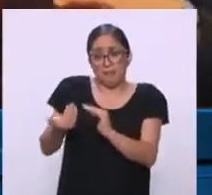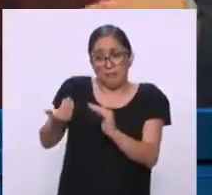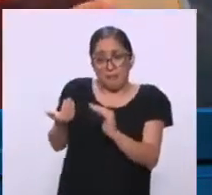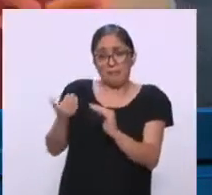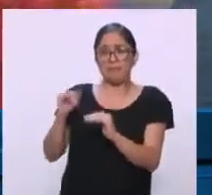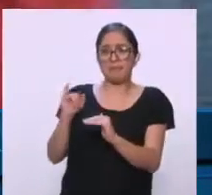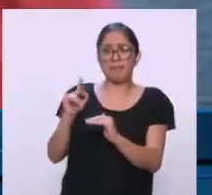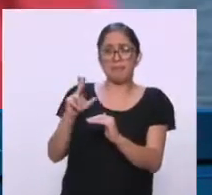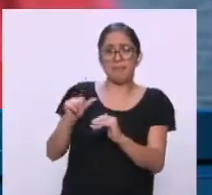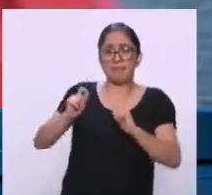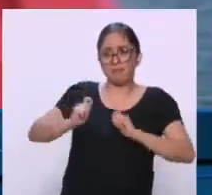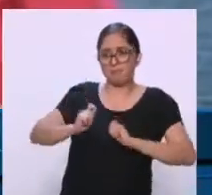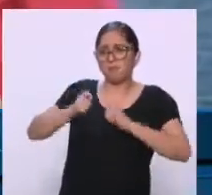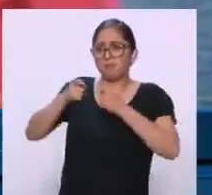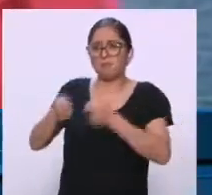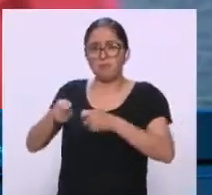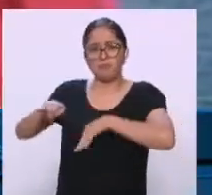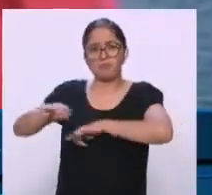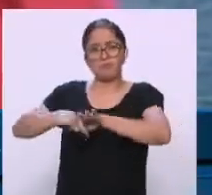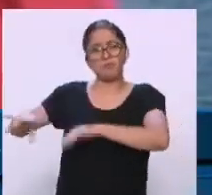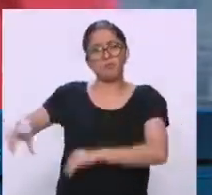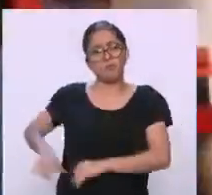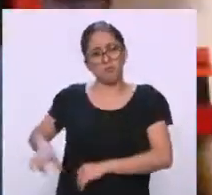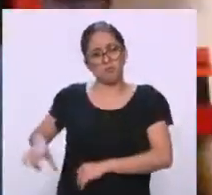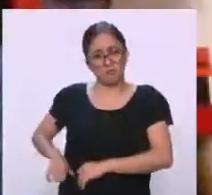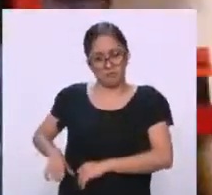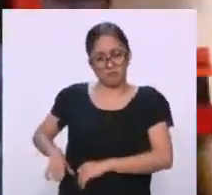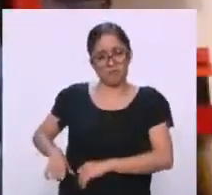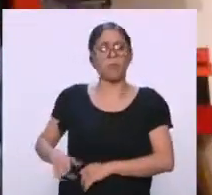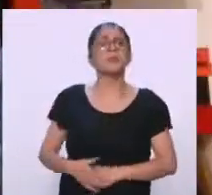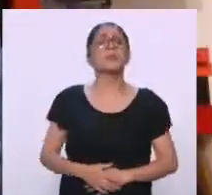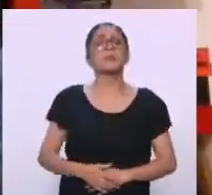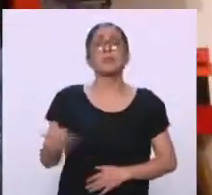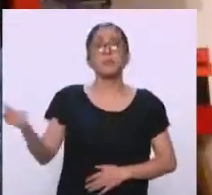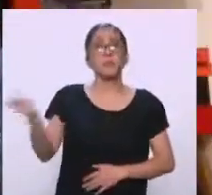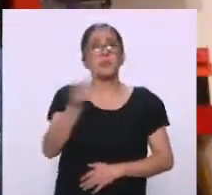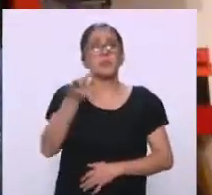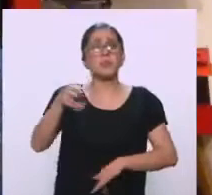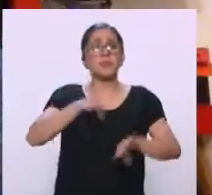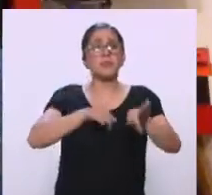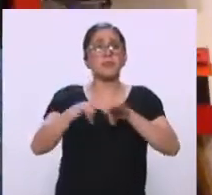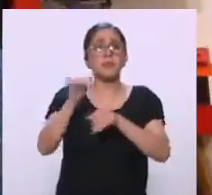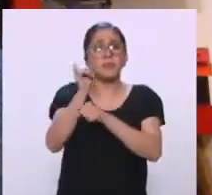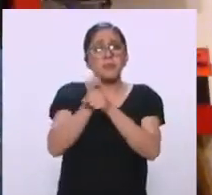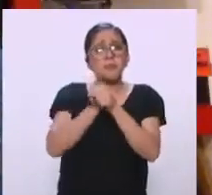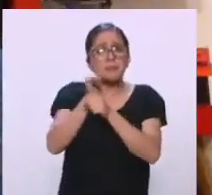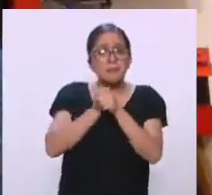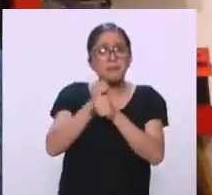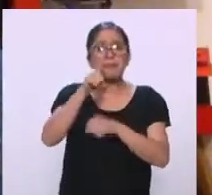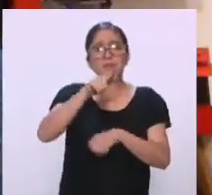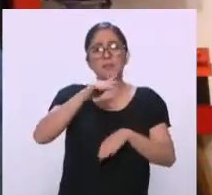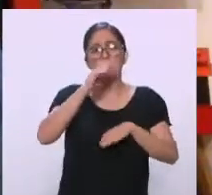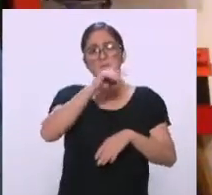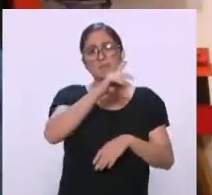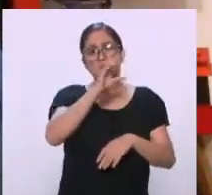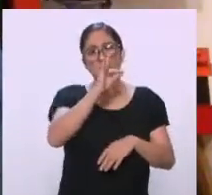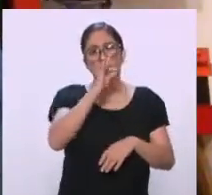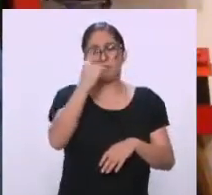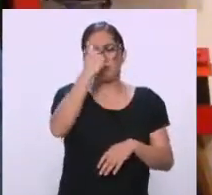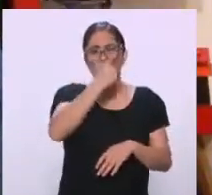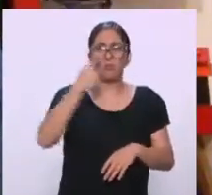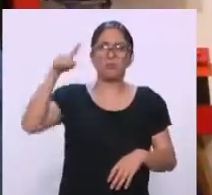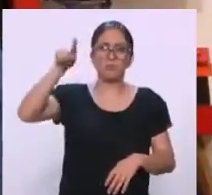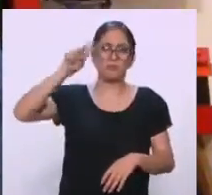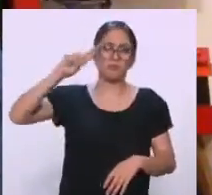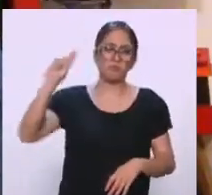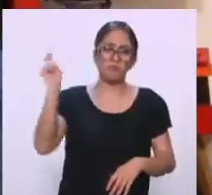tuviera un cargo público. Ellos eran dos investigadores de tiempo completo de la Universidad Nacional Autónoma de México, en